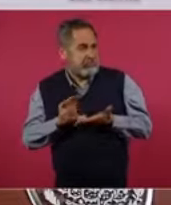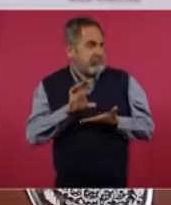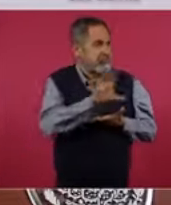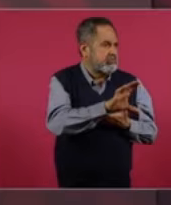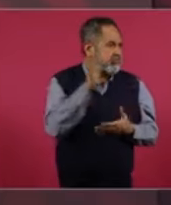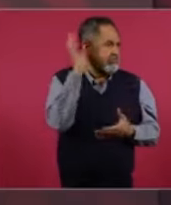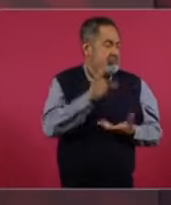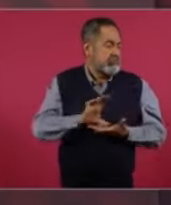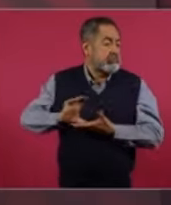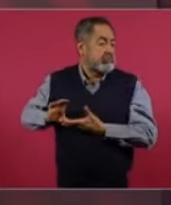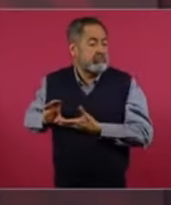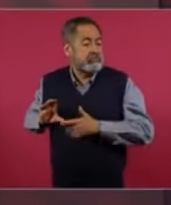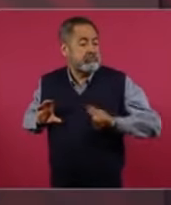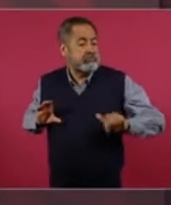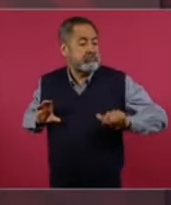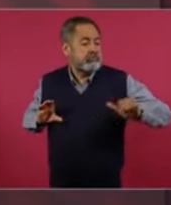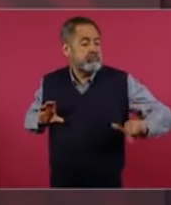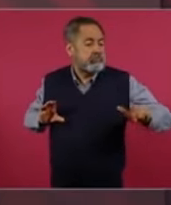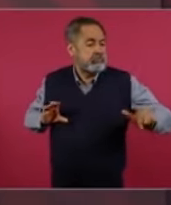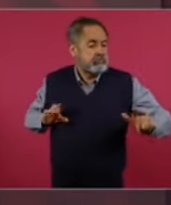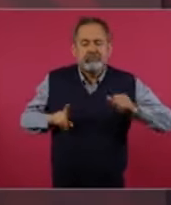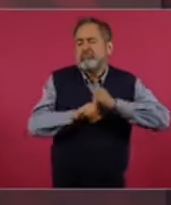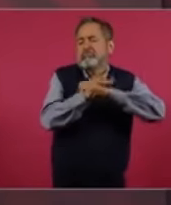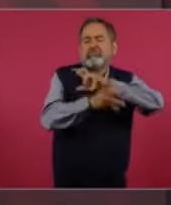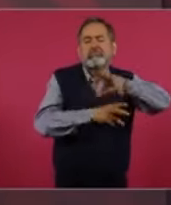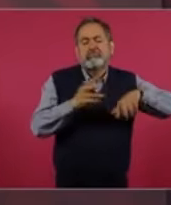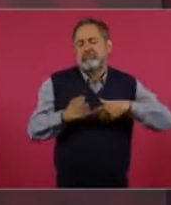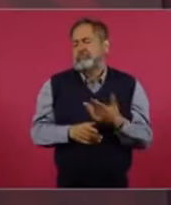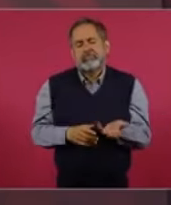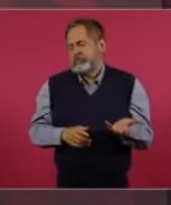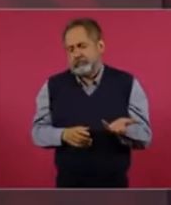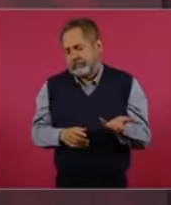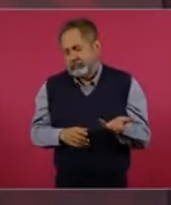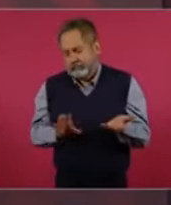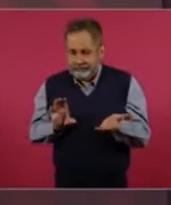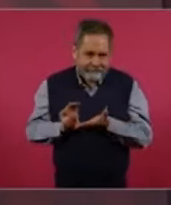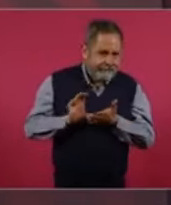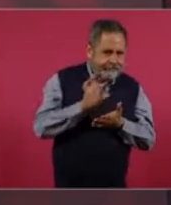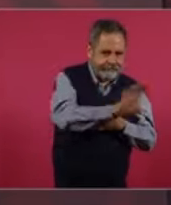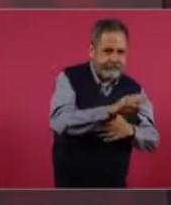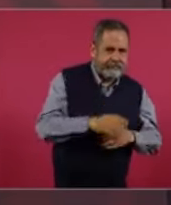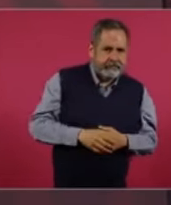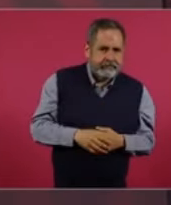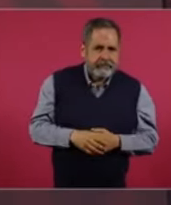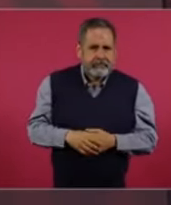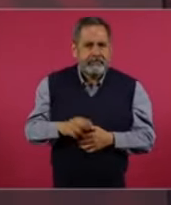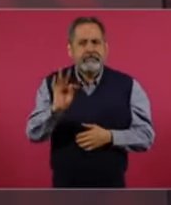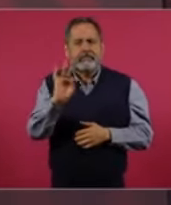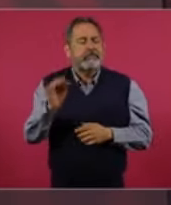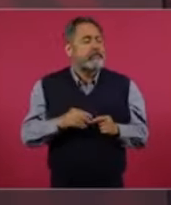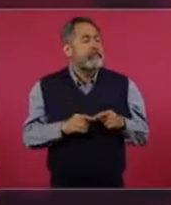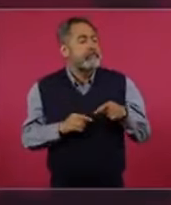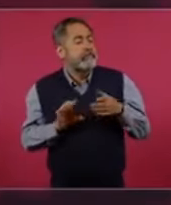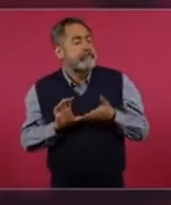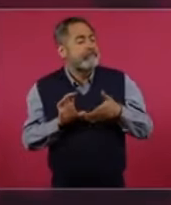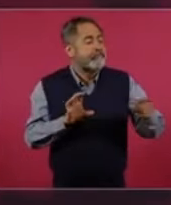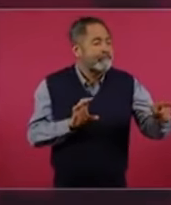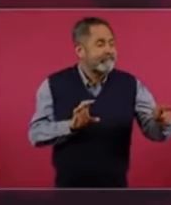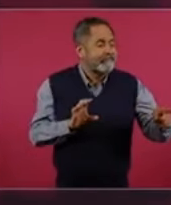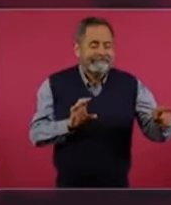pues se diría vamos a entregarte los fondos de los una semana porque